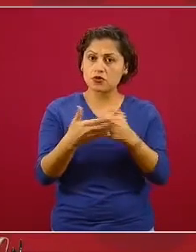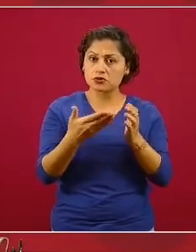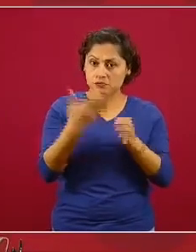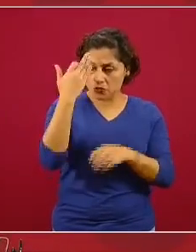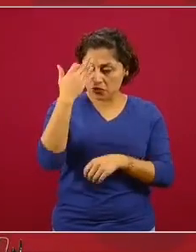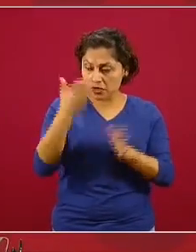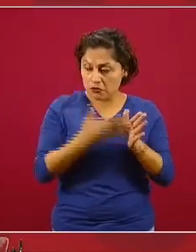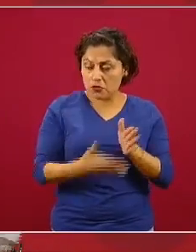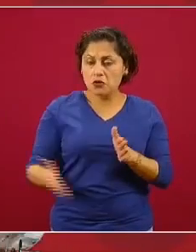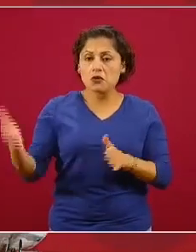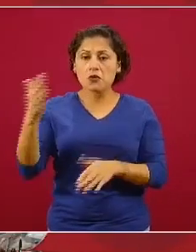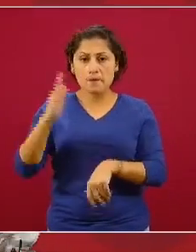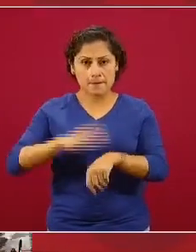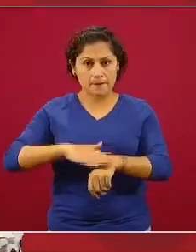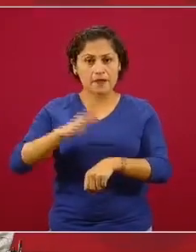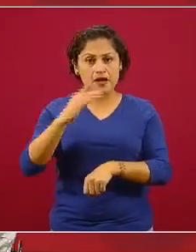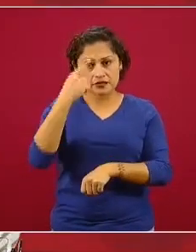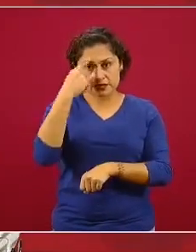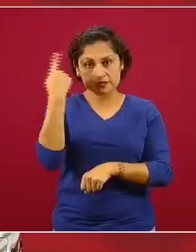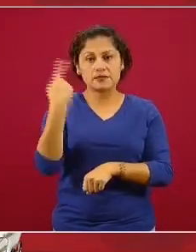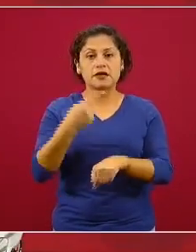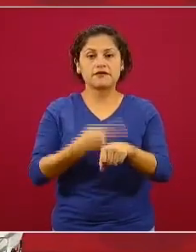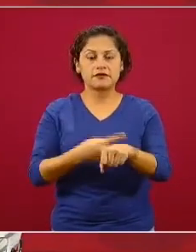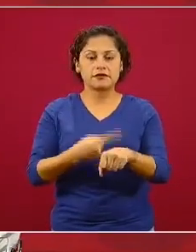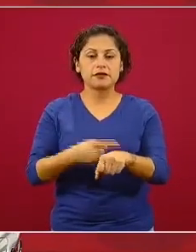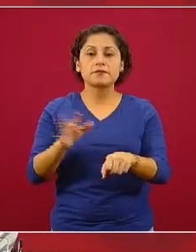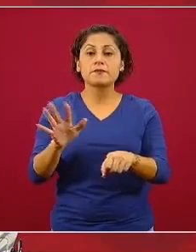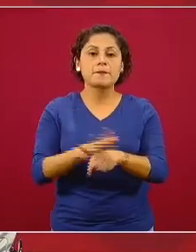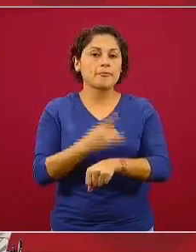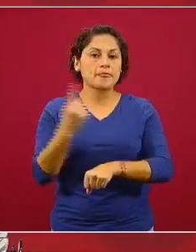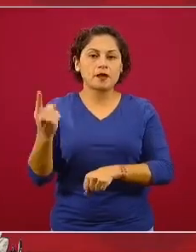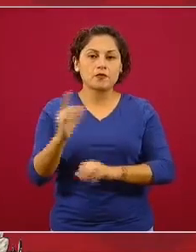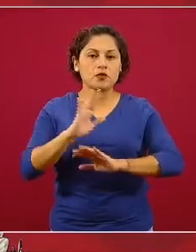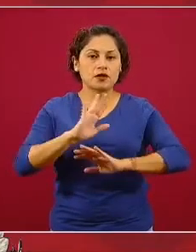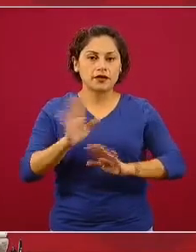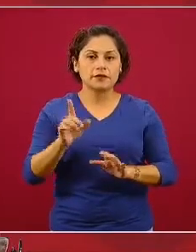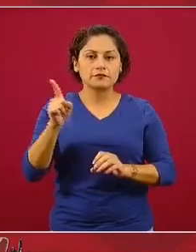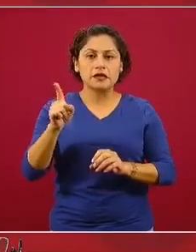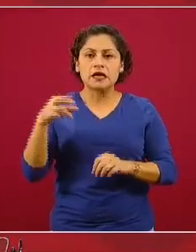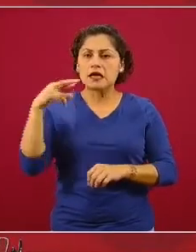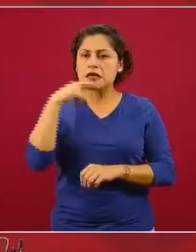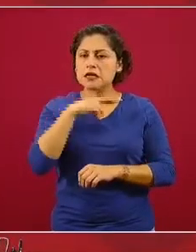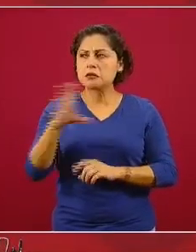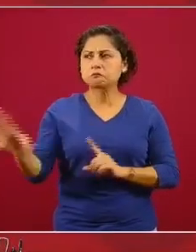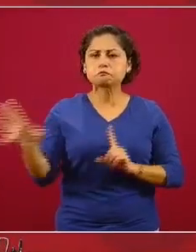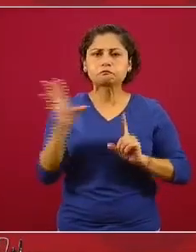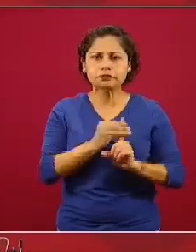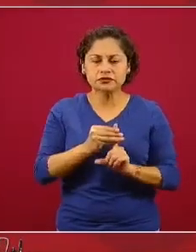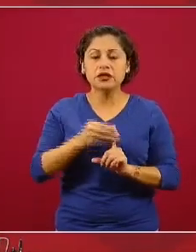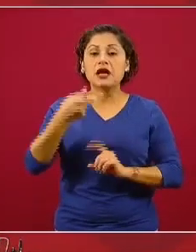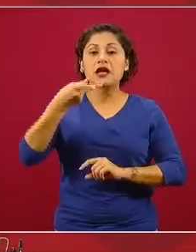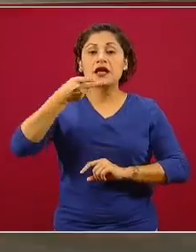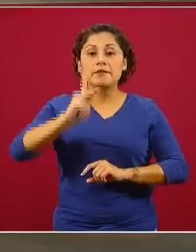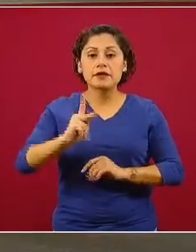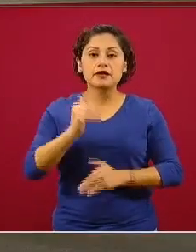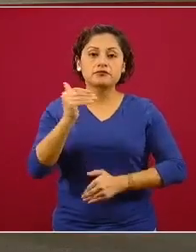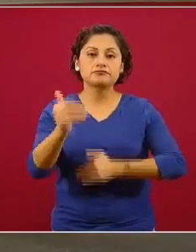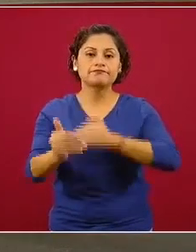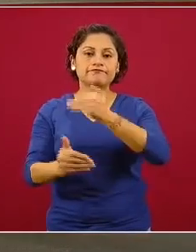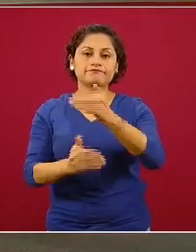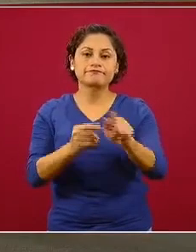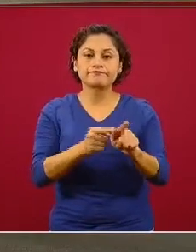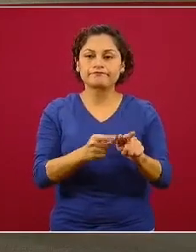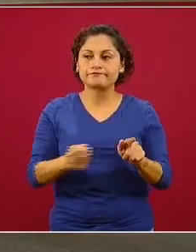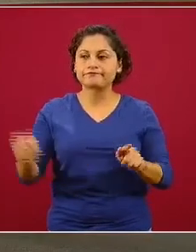podría ser más lenta que la velocidad a la que ascendió. Ese es uno. Segundo, cuando venga octubre,